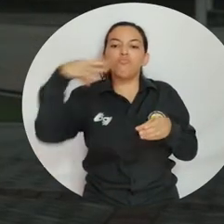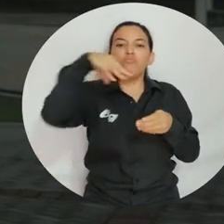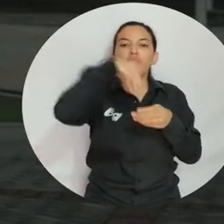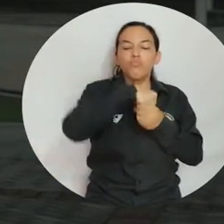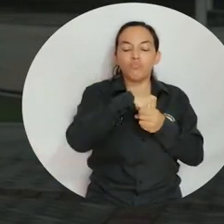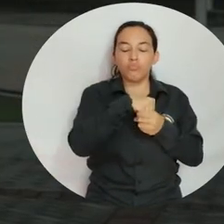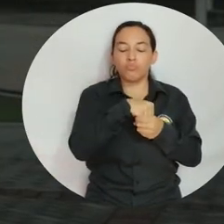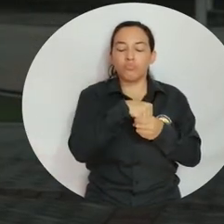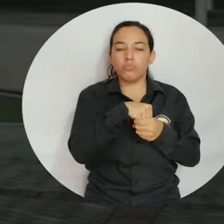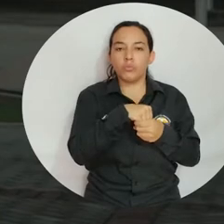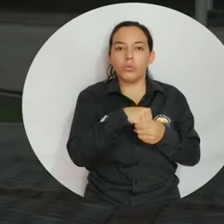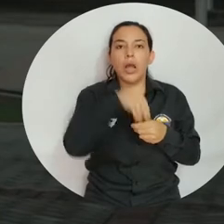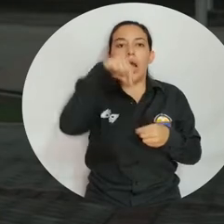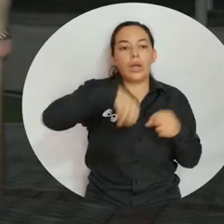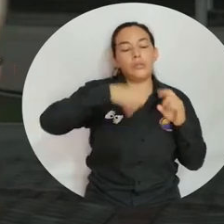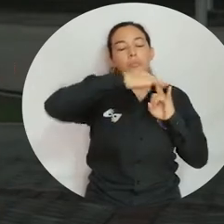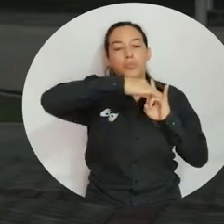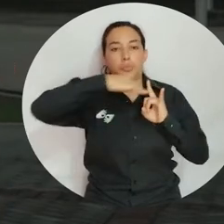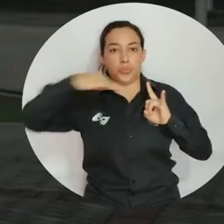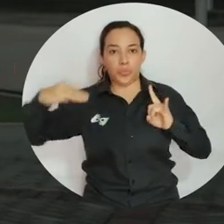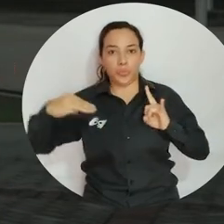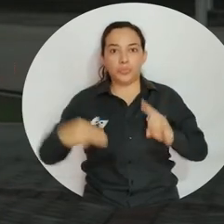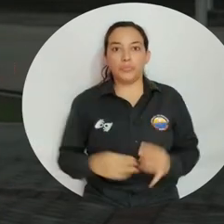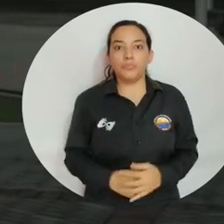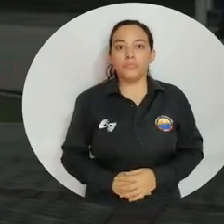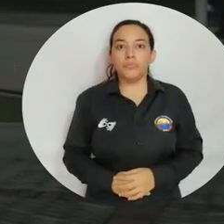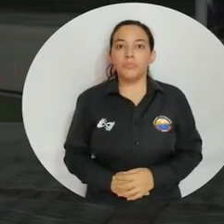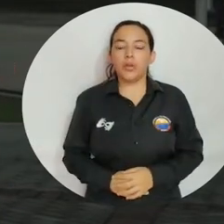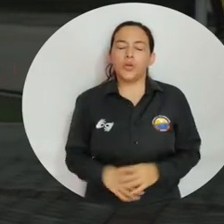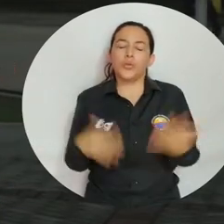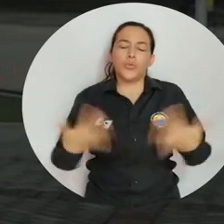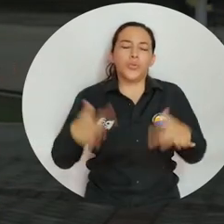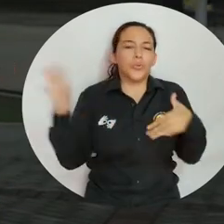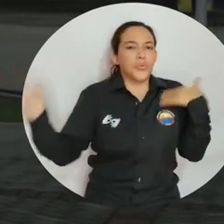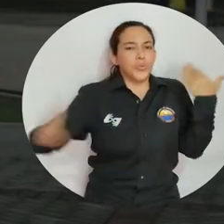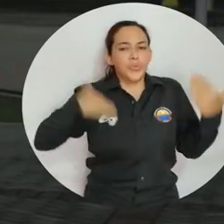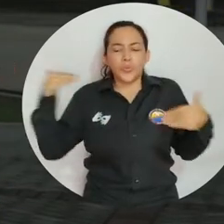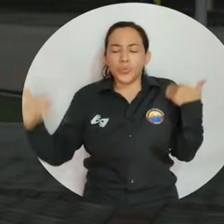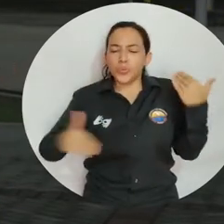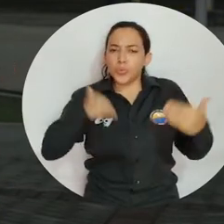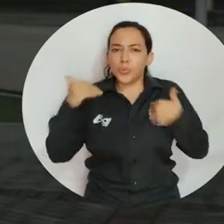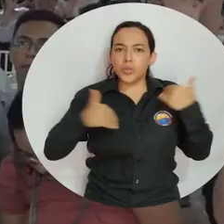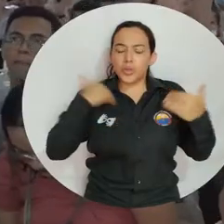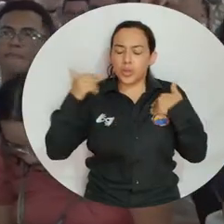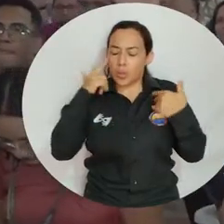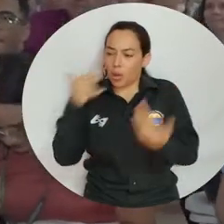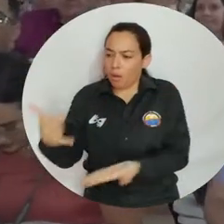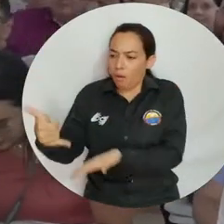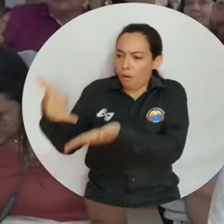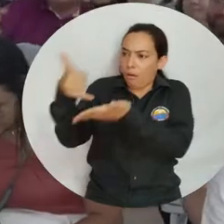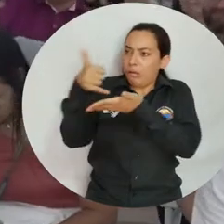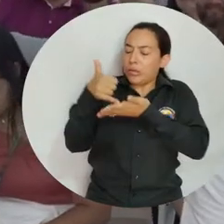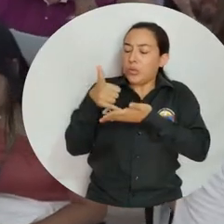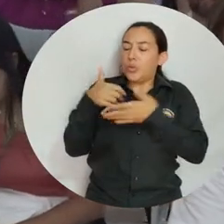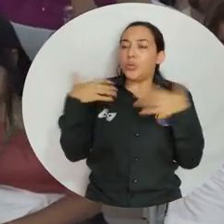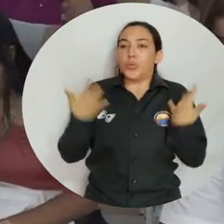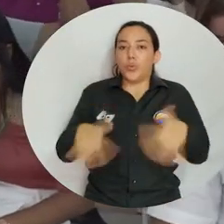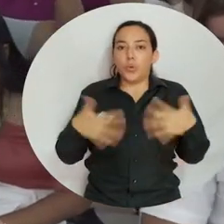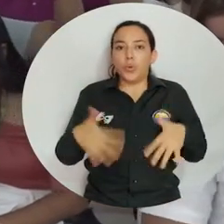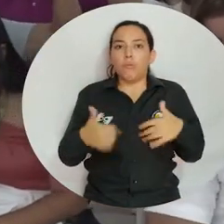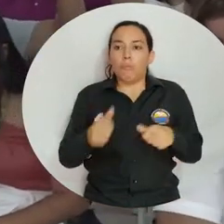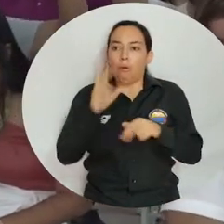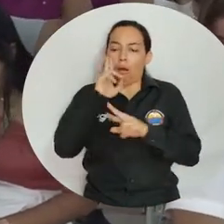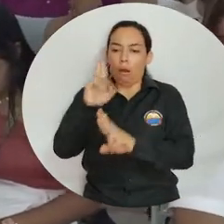parte de esta alma mater. Muy contenta de haber recibido este premio, y